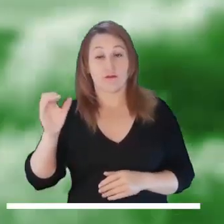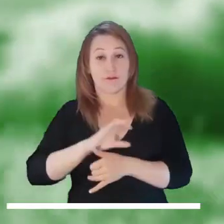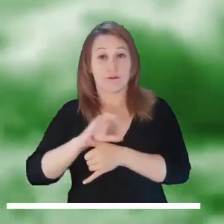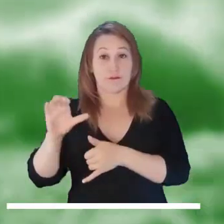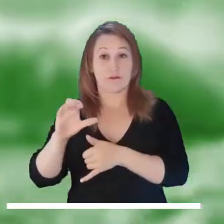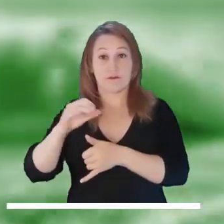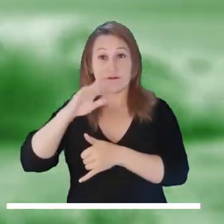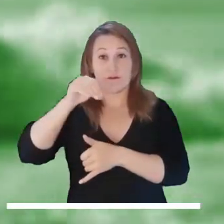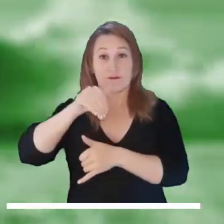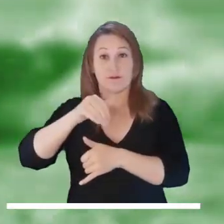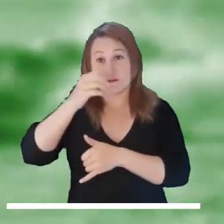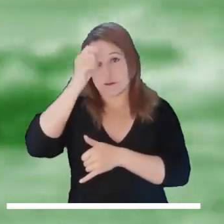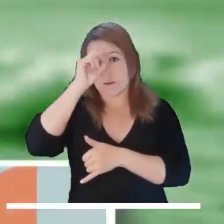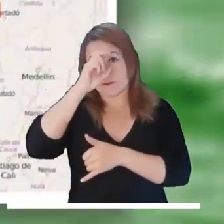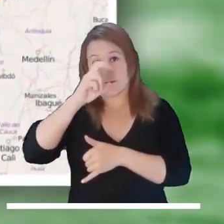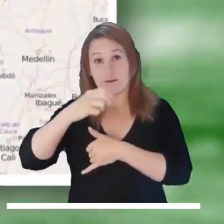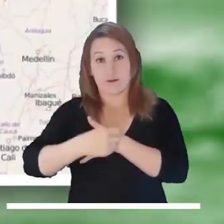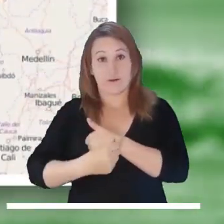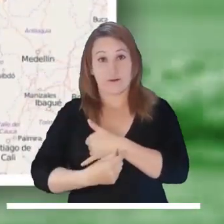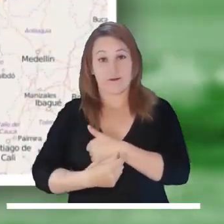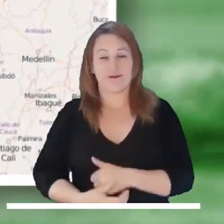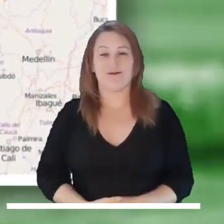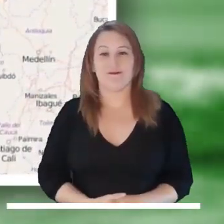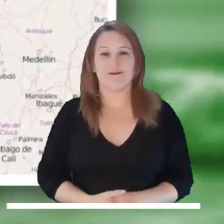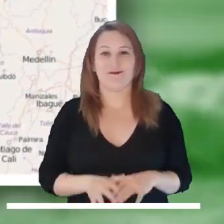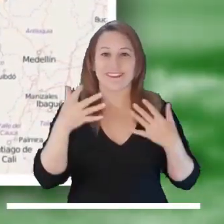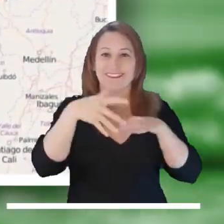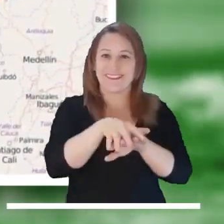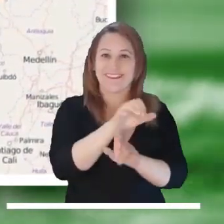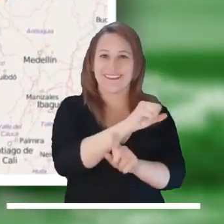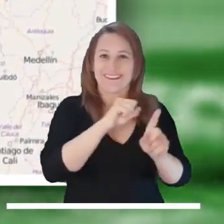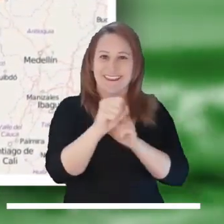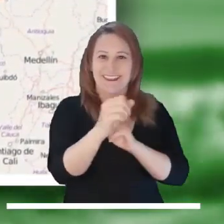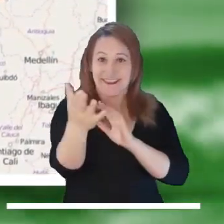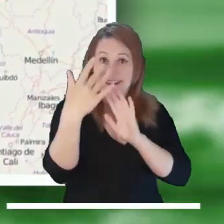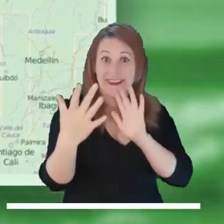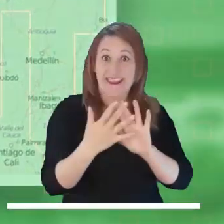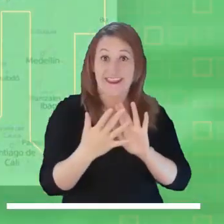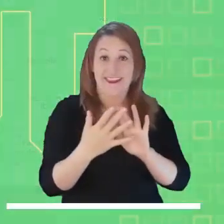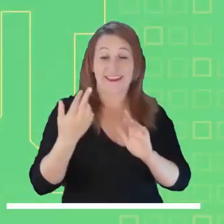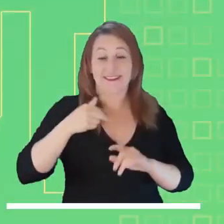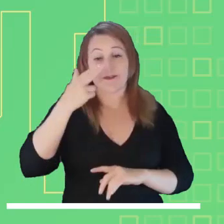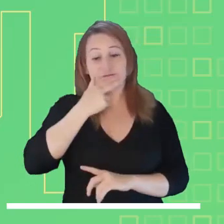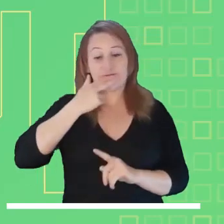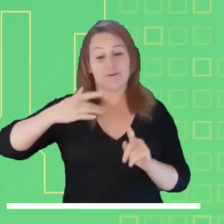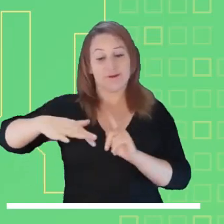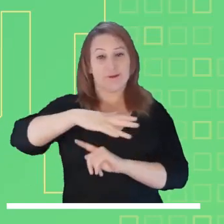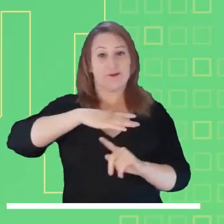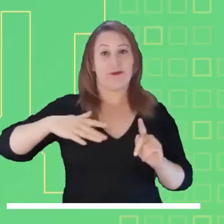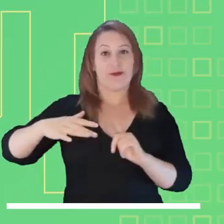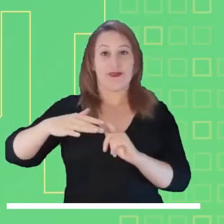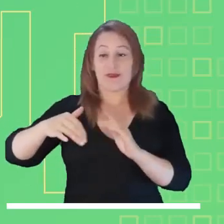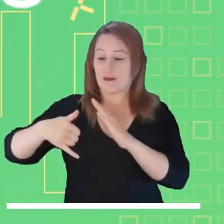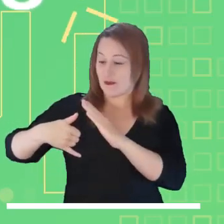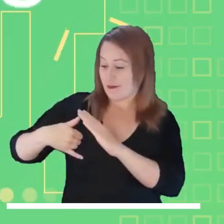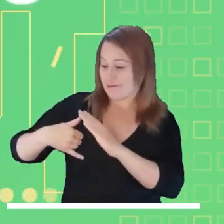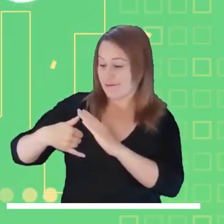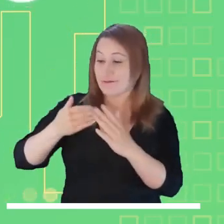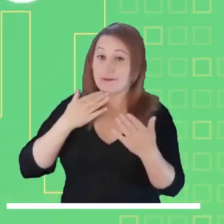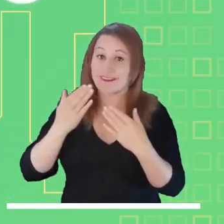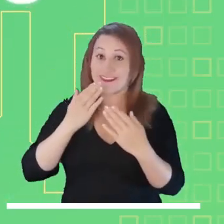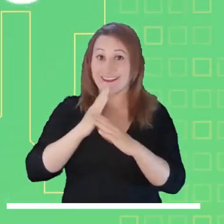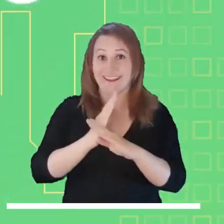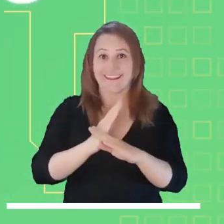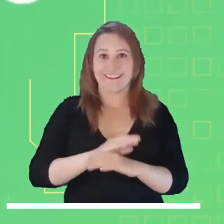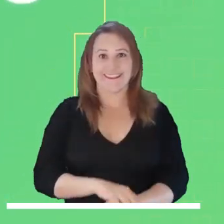Alerta naranja por tiempo lluvioso en el Golfo de Urabá, el occidente del Caribe y el centro y norte del Pacífico. Síguenos en nuestras redes sociales.